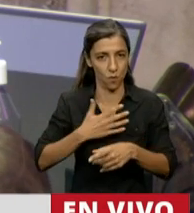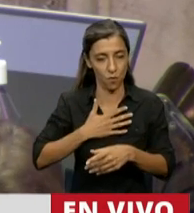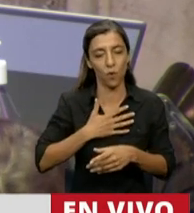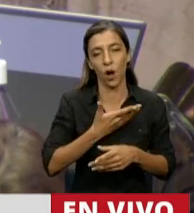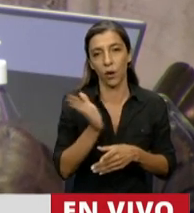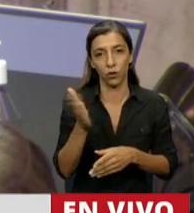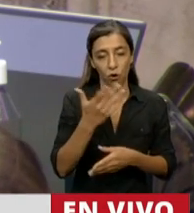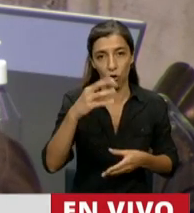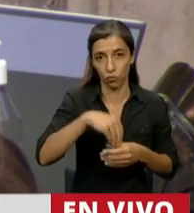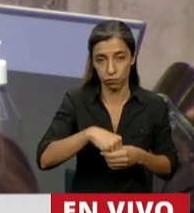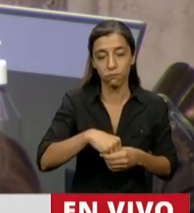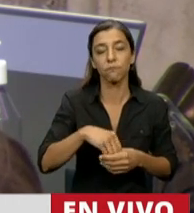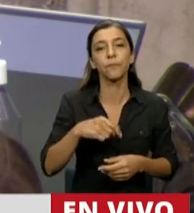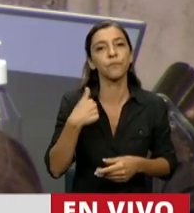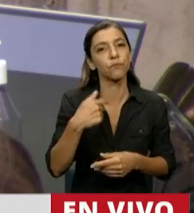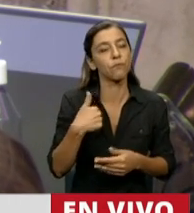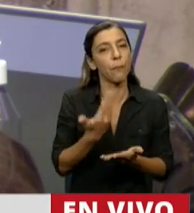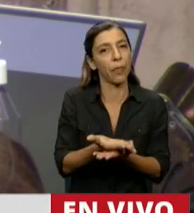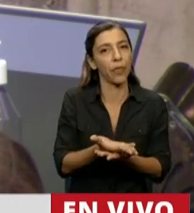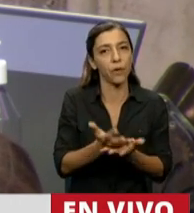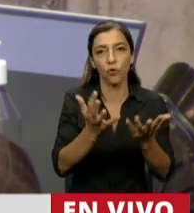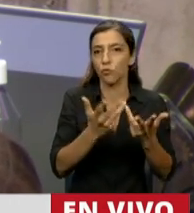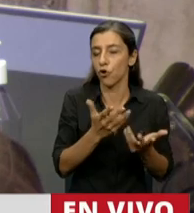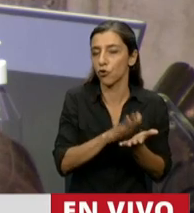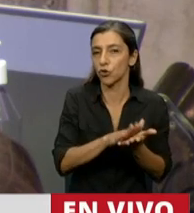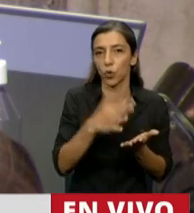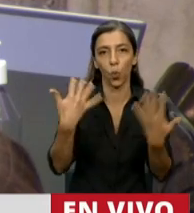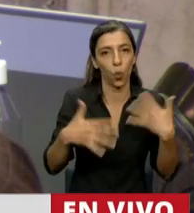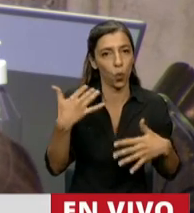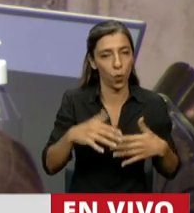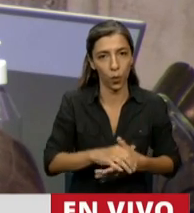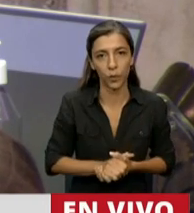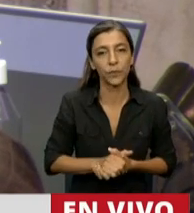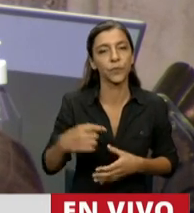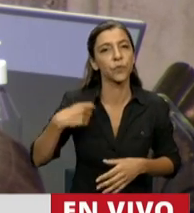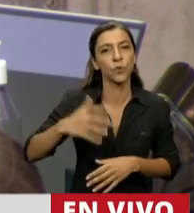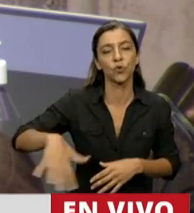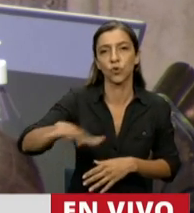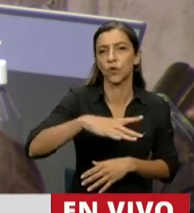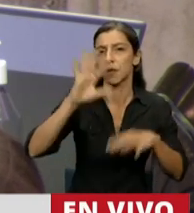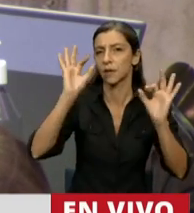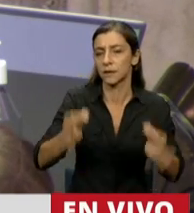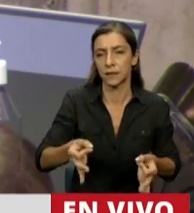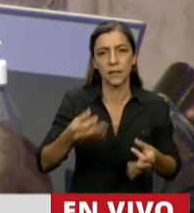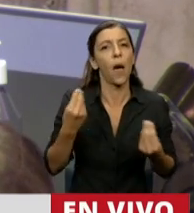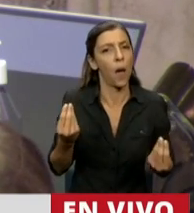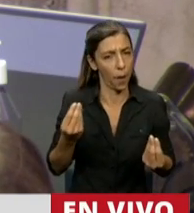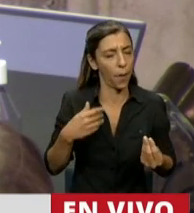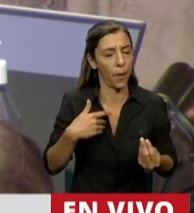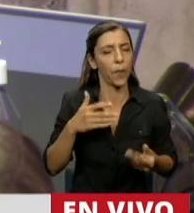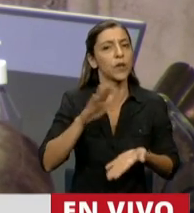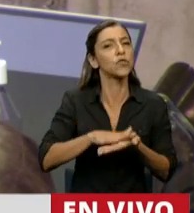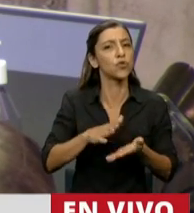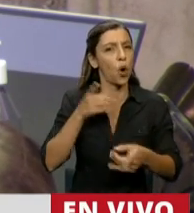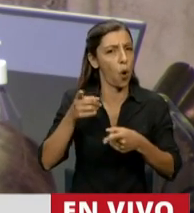necesitamos urgentemente. La sociedad entera está al tanto de los ataques que ha sufrido el sector agropecuario,